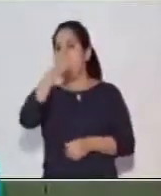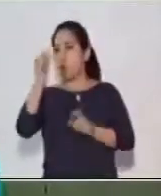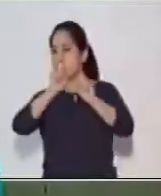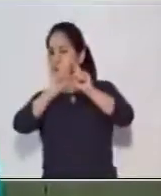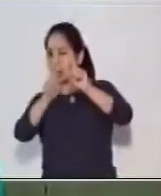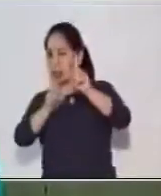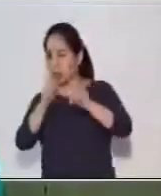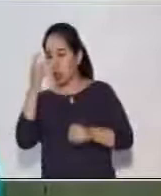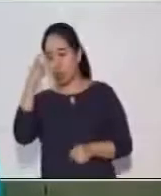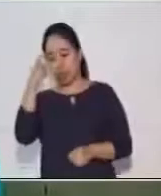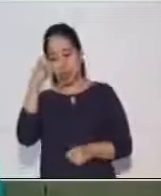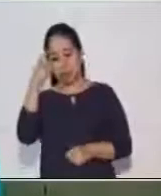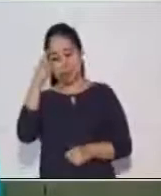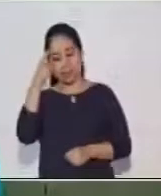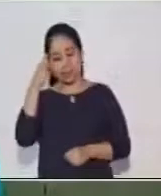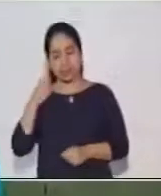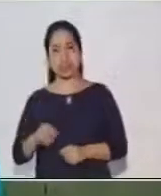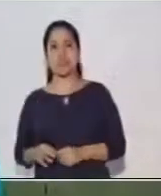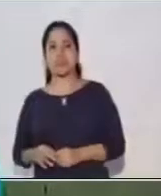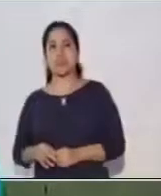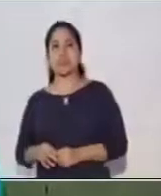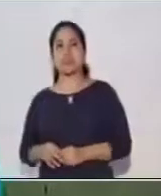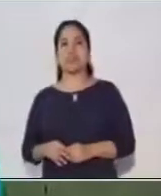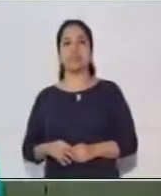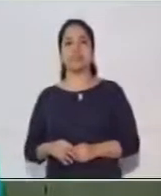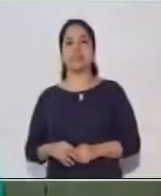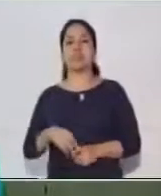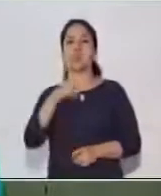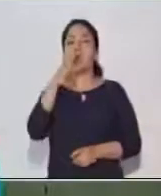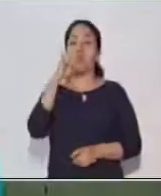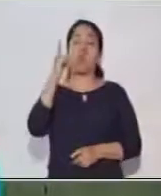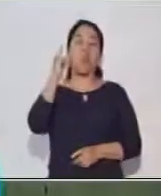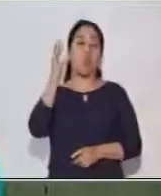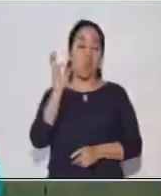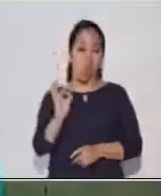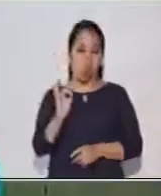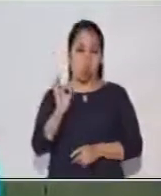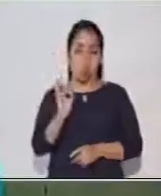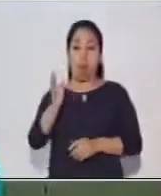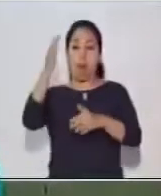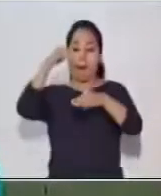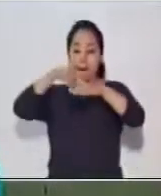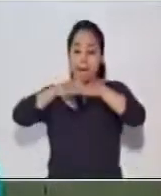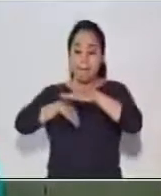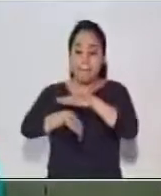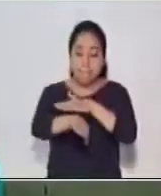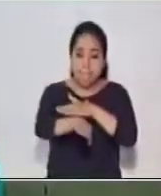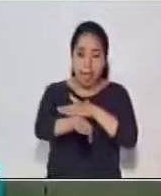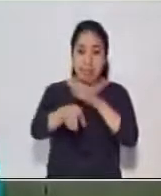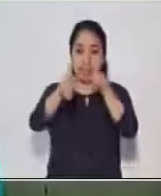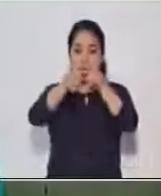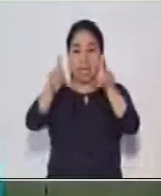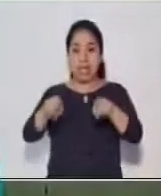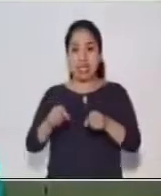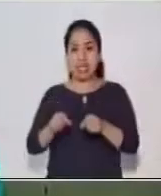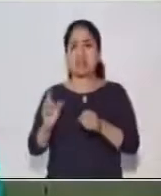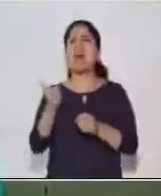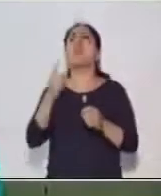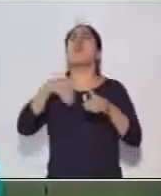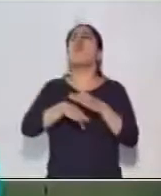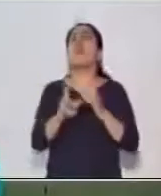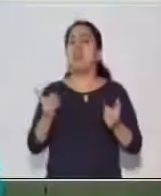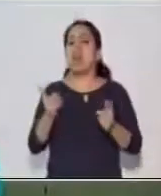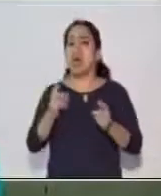una siguiente pregunta. Hugo, mete las galletas en una cesta,